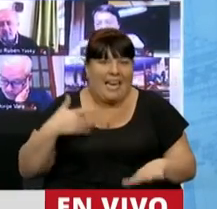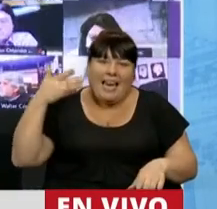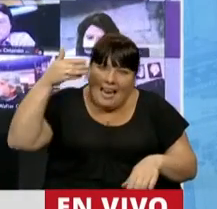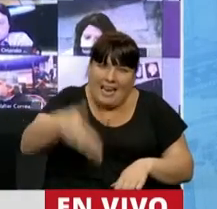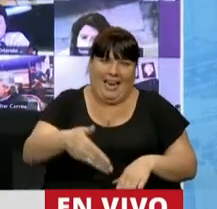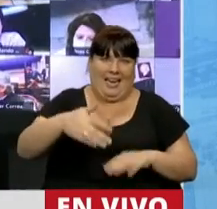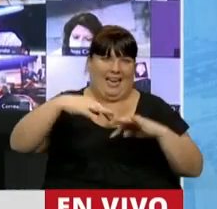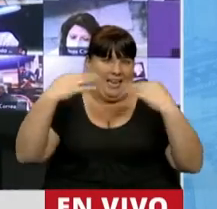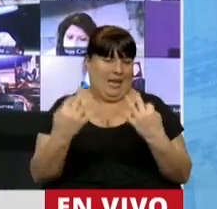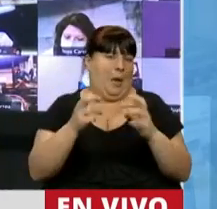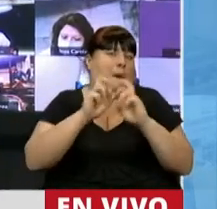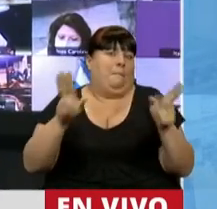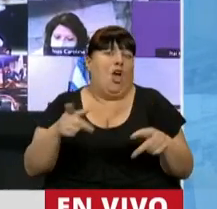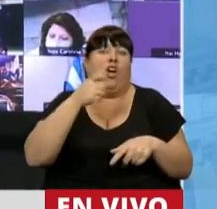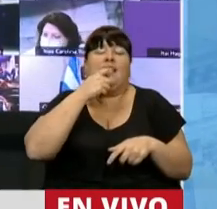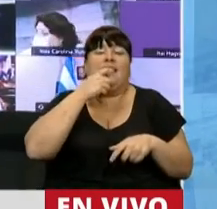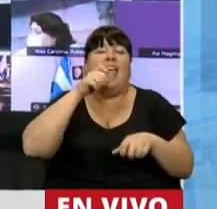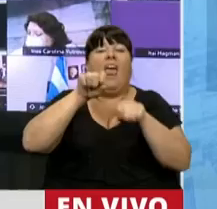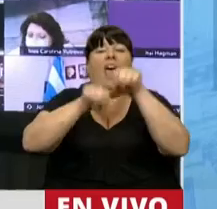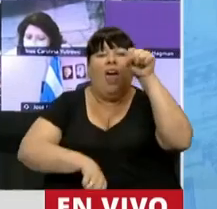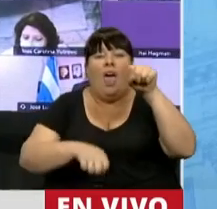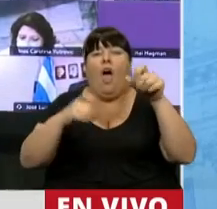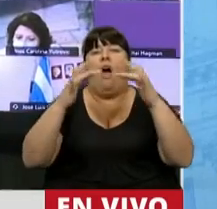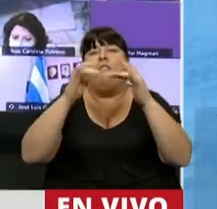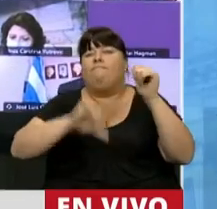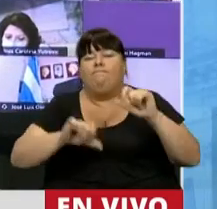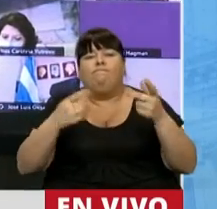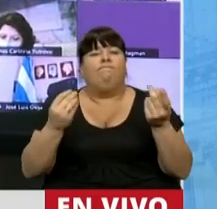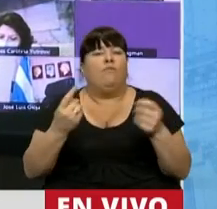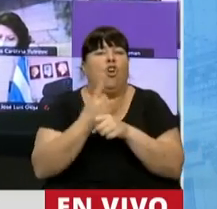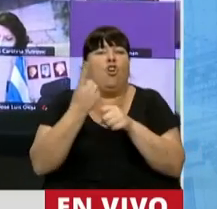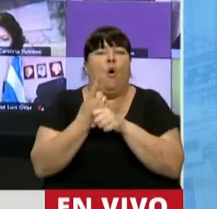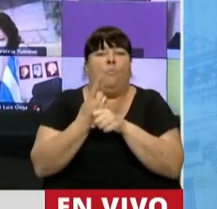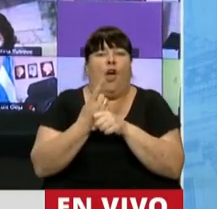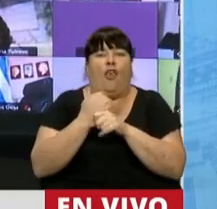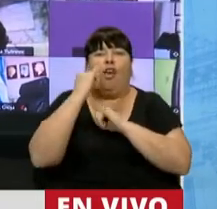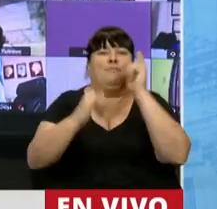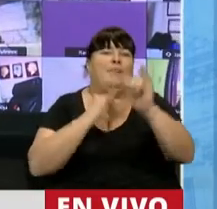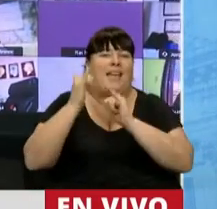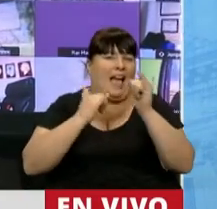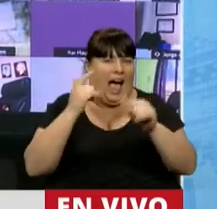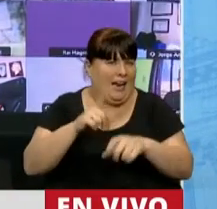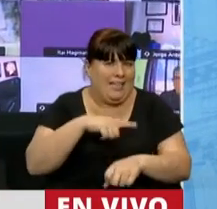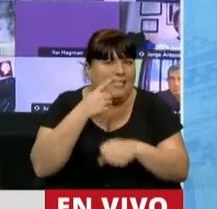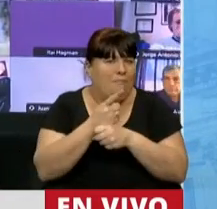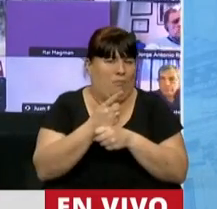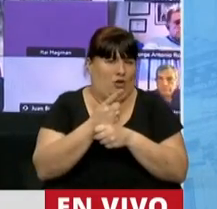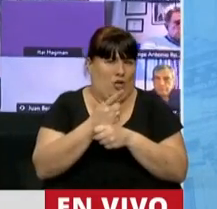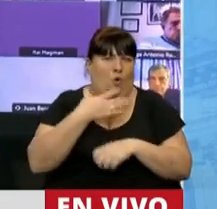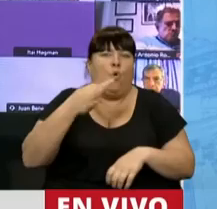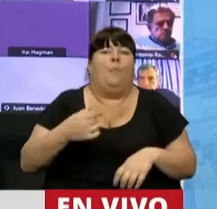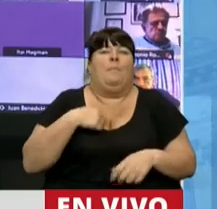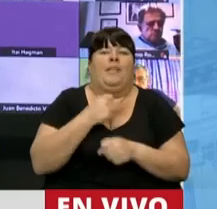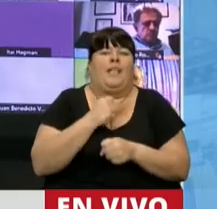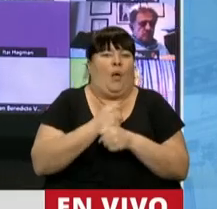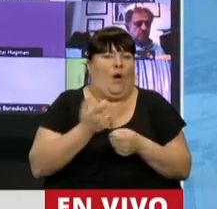presencialmente, y con el agravante de que si se corta la comunicación no lo voy a poder hacer, tornando imposible cumplir